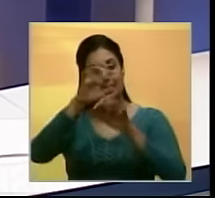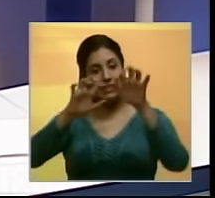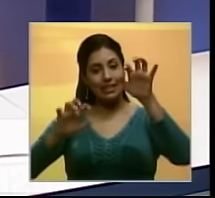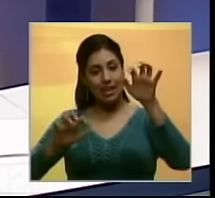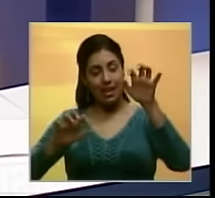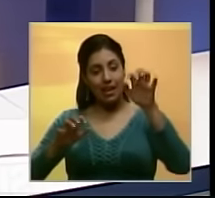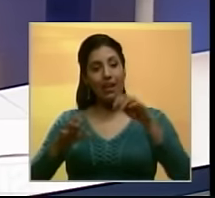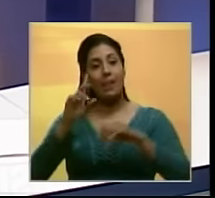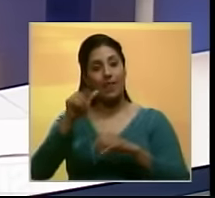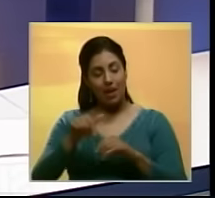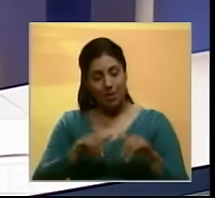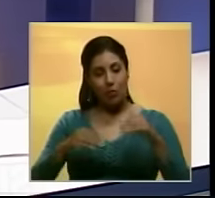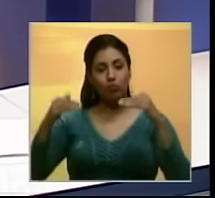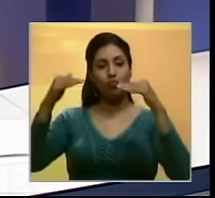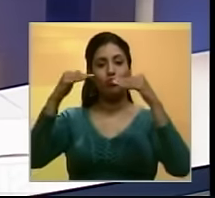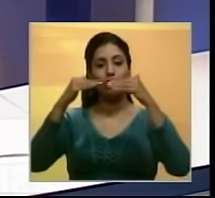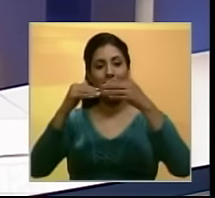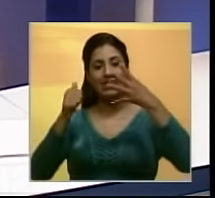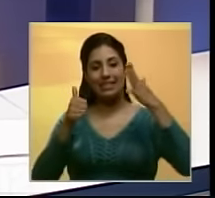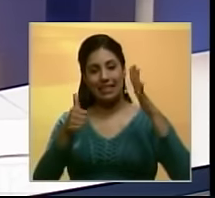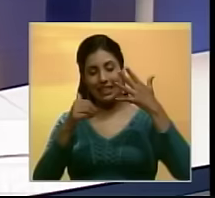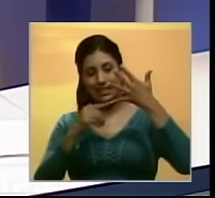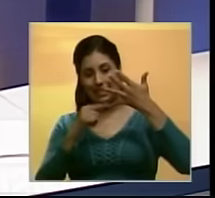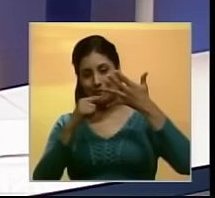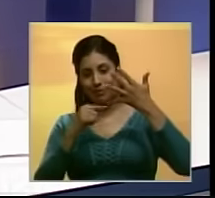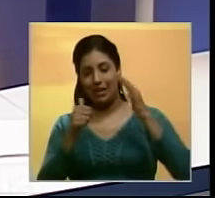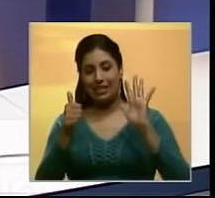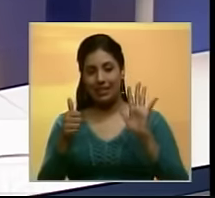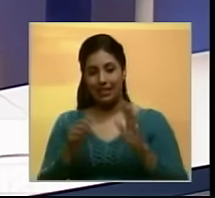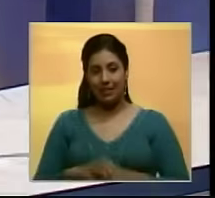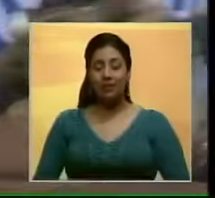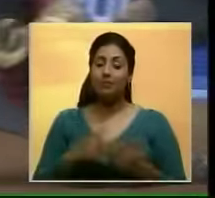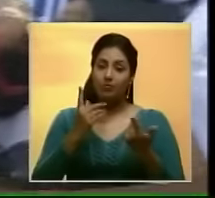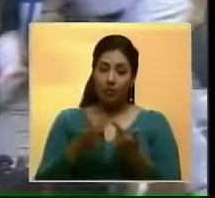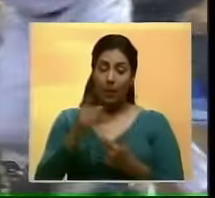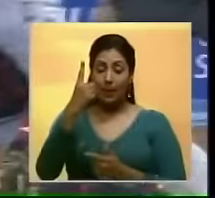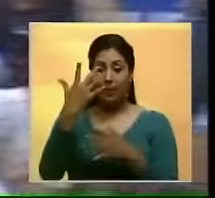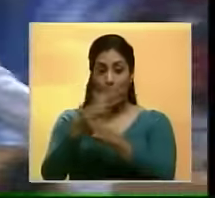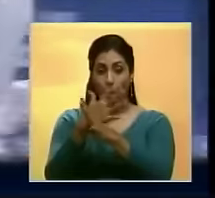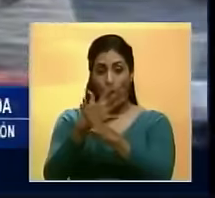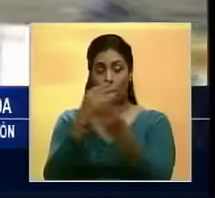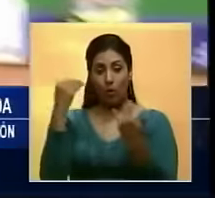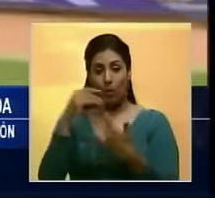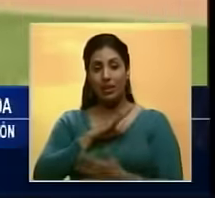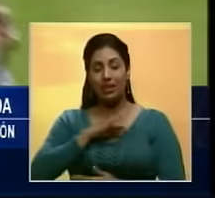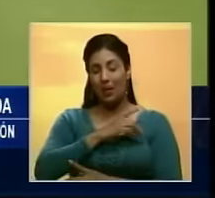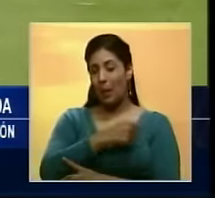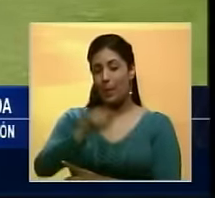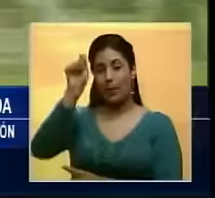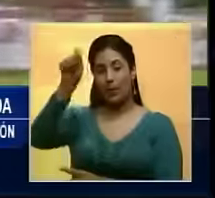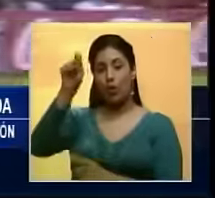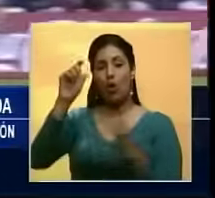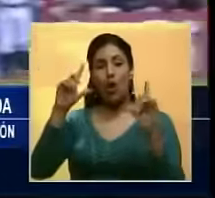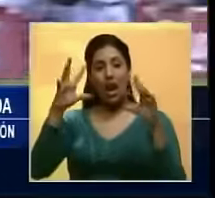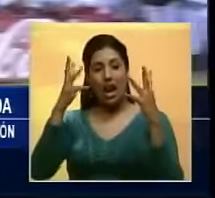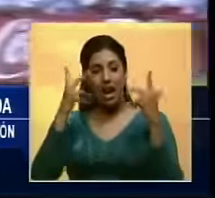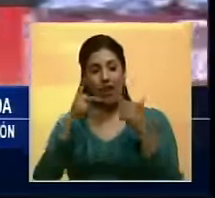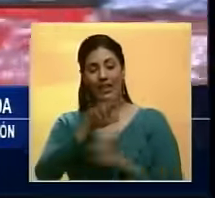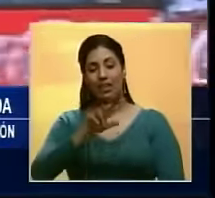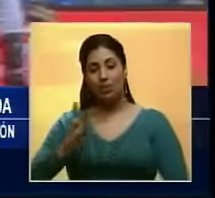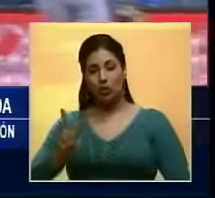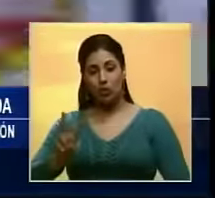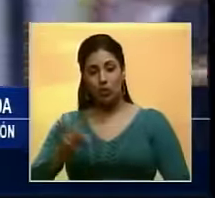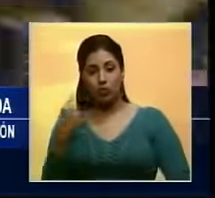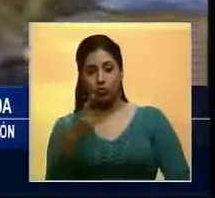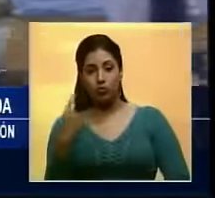de Aragua y los igualaron en la sexta casilla de la clasificación. En el primer juego, Jesús Aguilar destacó por los Leones, bateando de 3-2